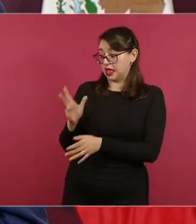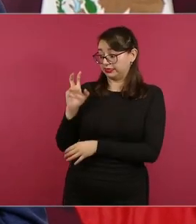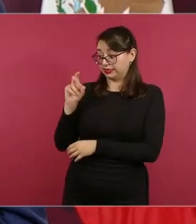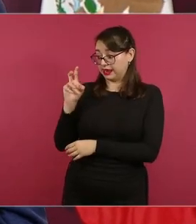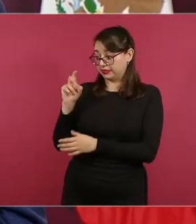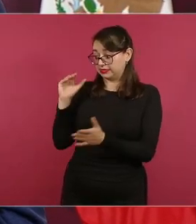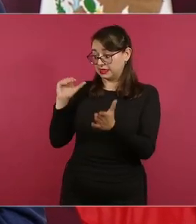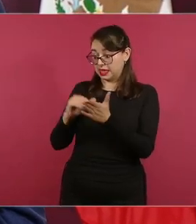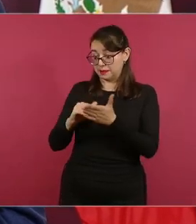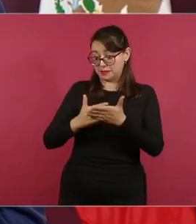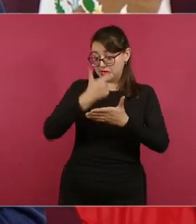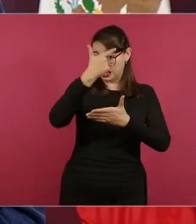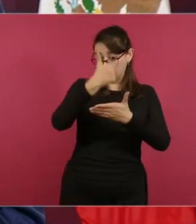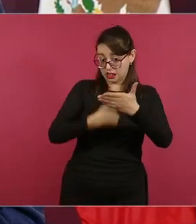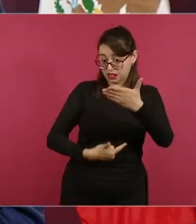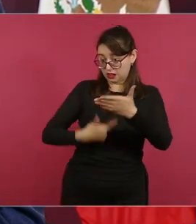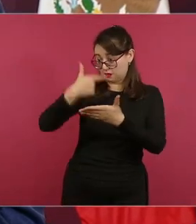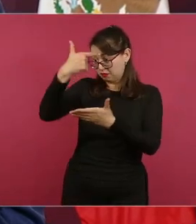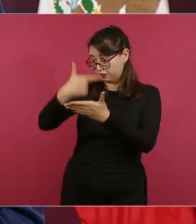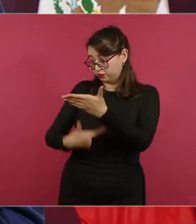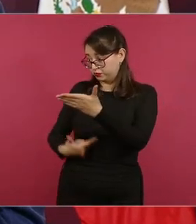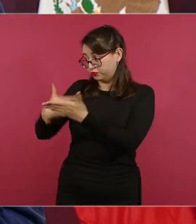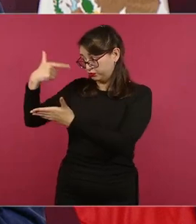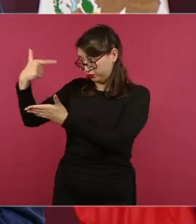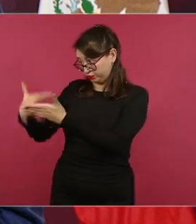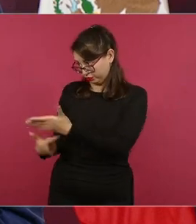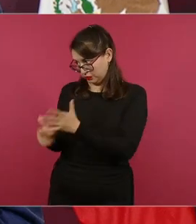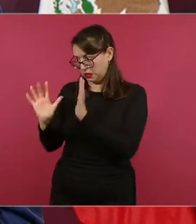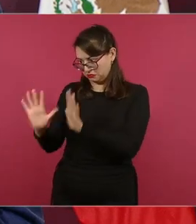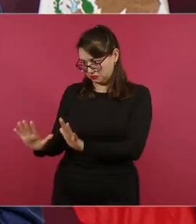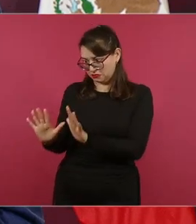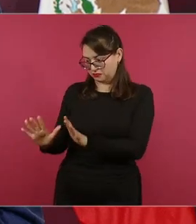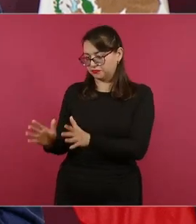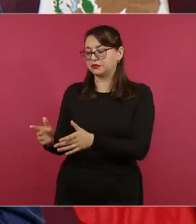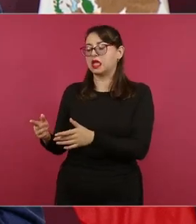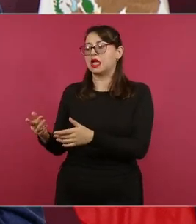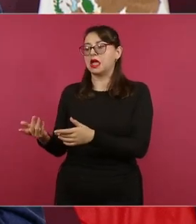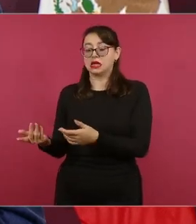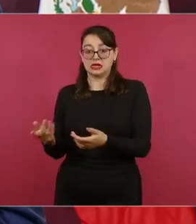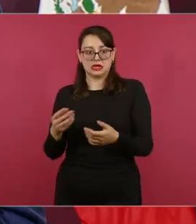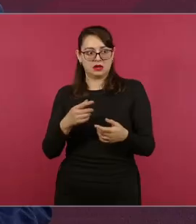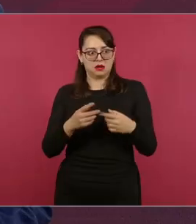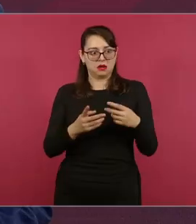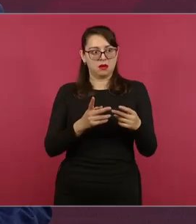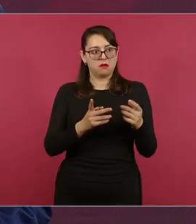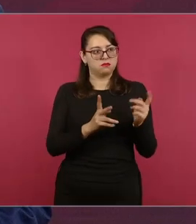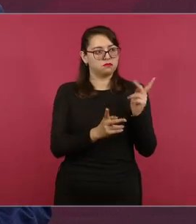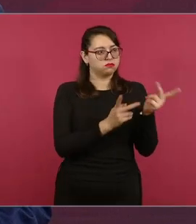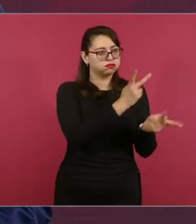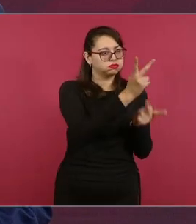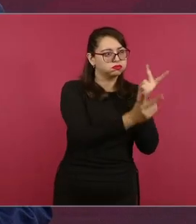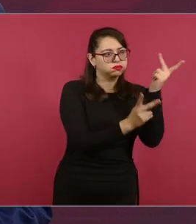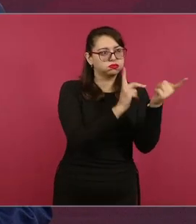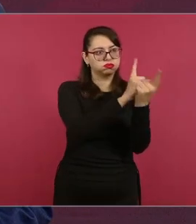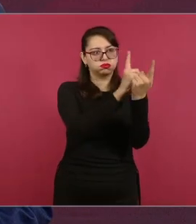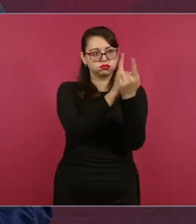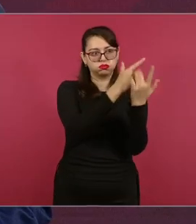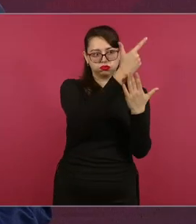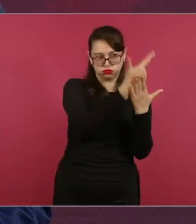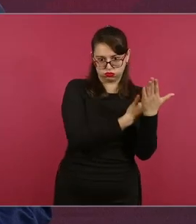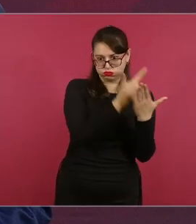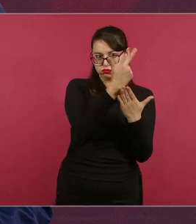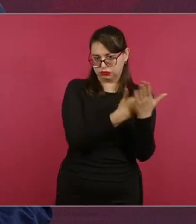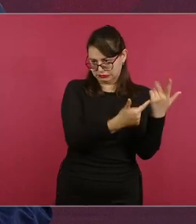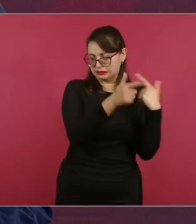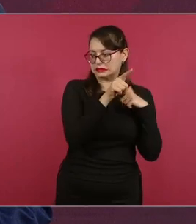pensar que desde mañana podemos comenzar a entregar los